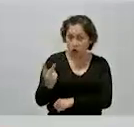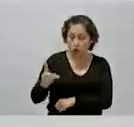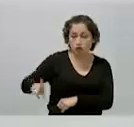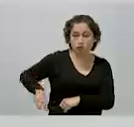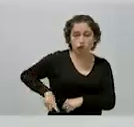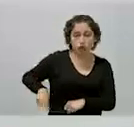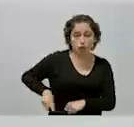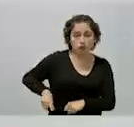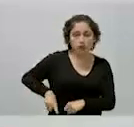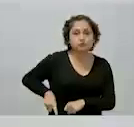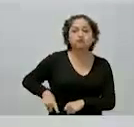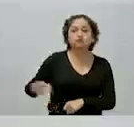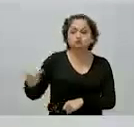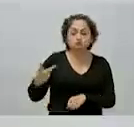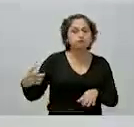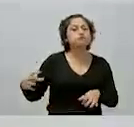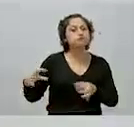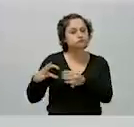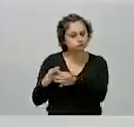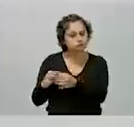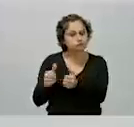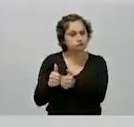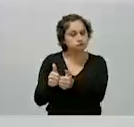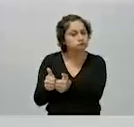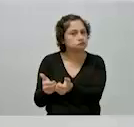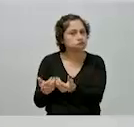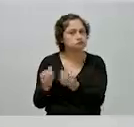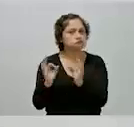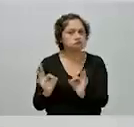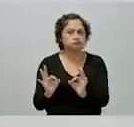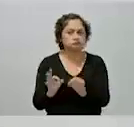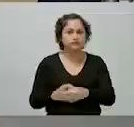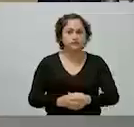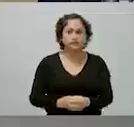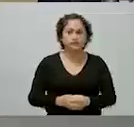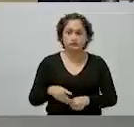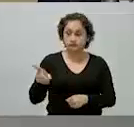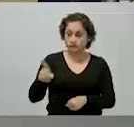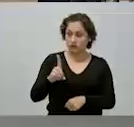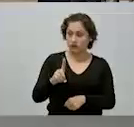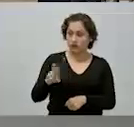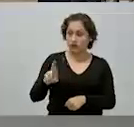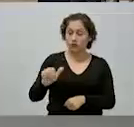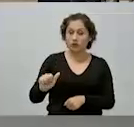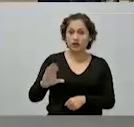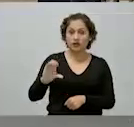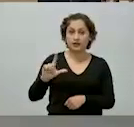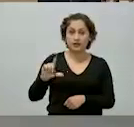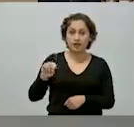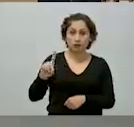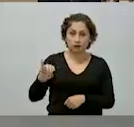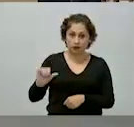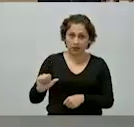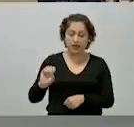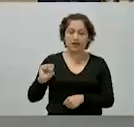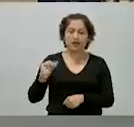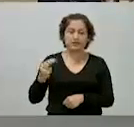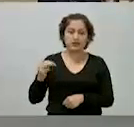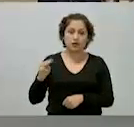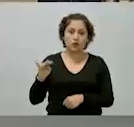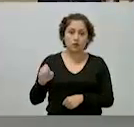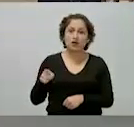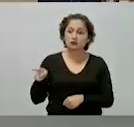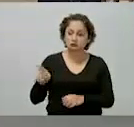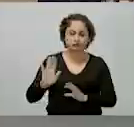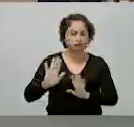trabajando en armonía. La doctora Claudia Schemann, como aquí ella